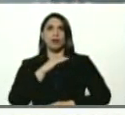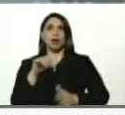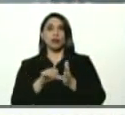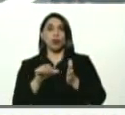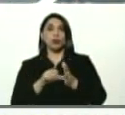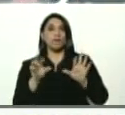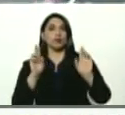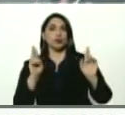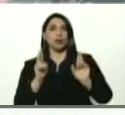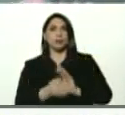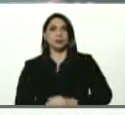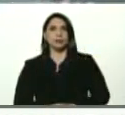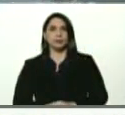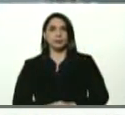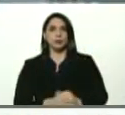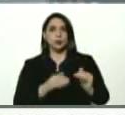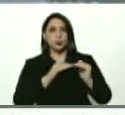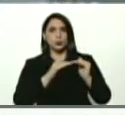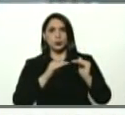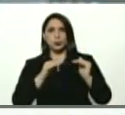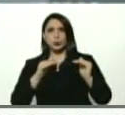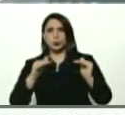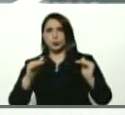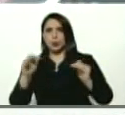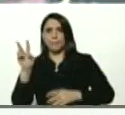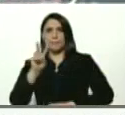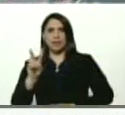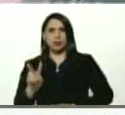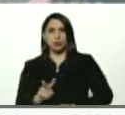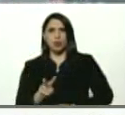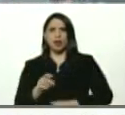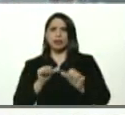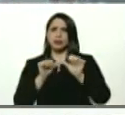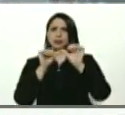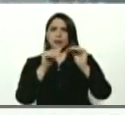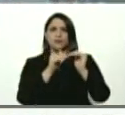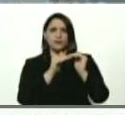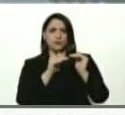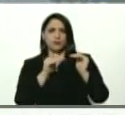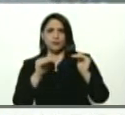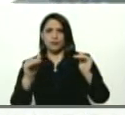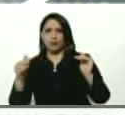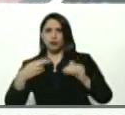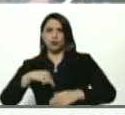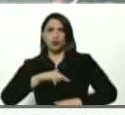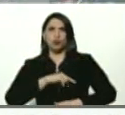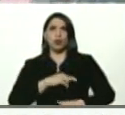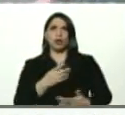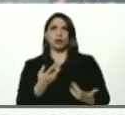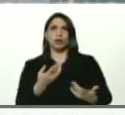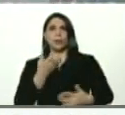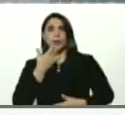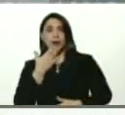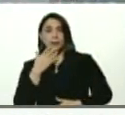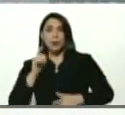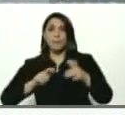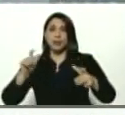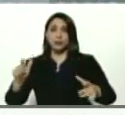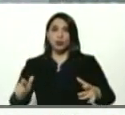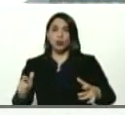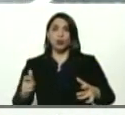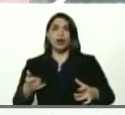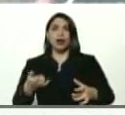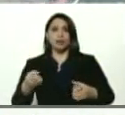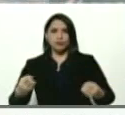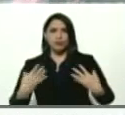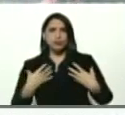afortunadamente la curva de Venezuela sigue siendo una curva aplanada. Nuestras cifras, tanto de casos activos como de